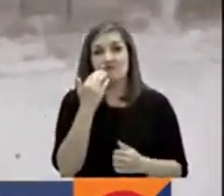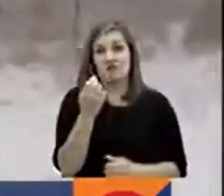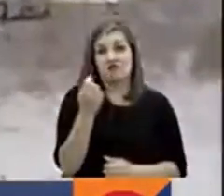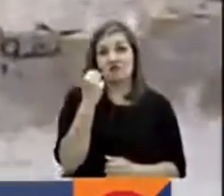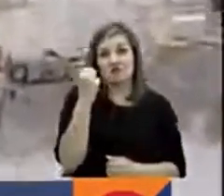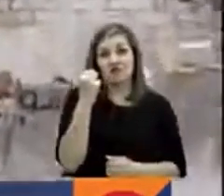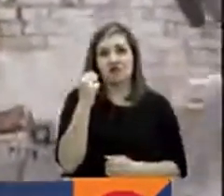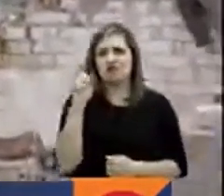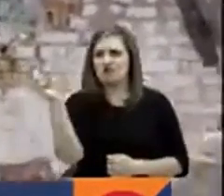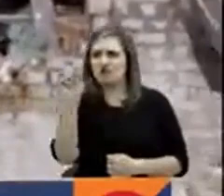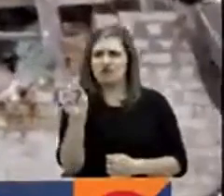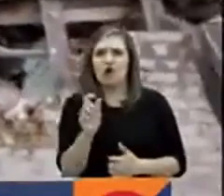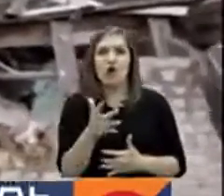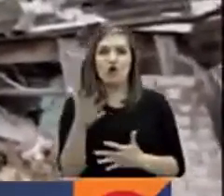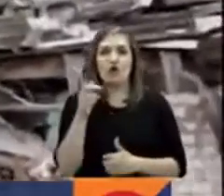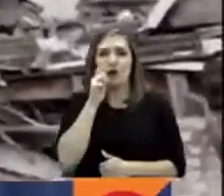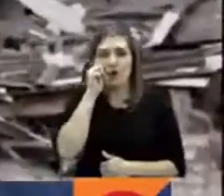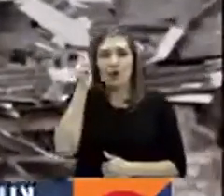trabajo en Ucrania.